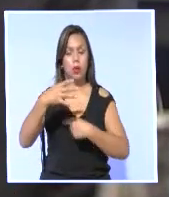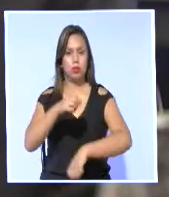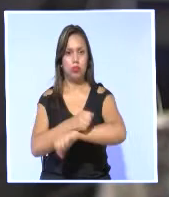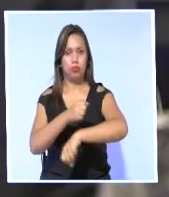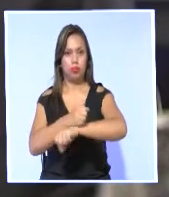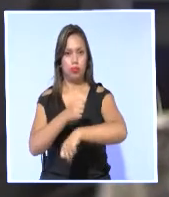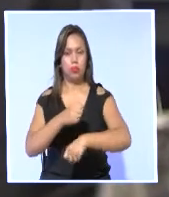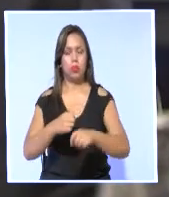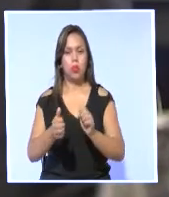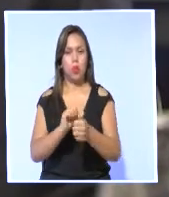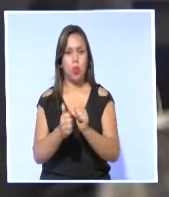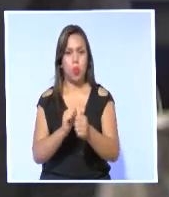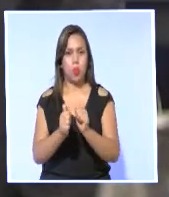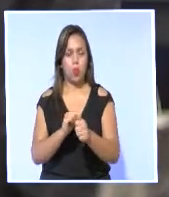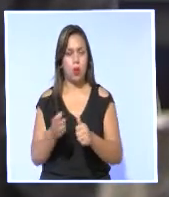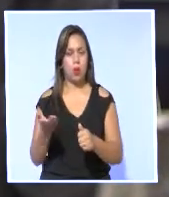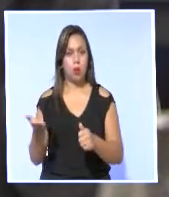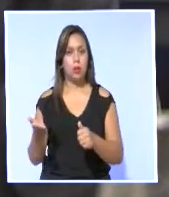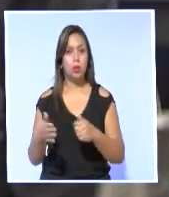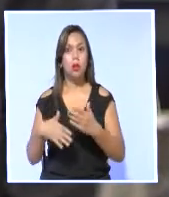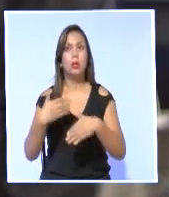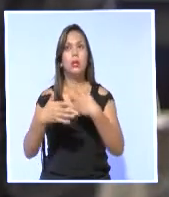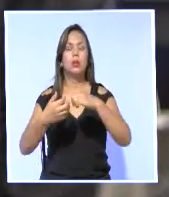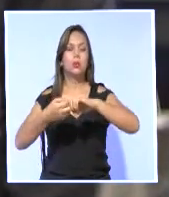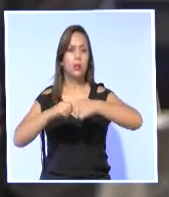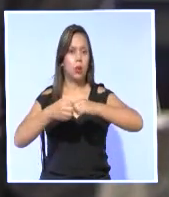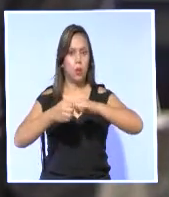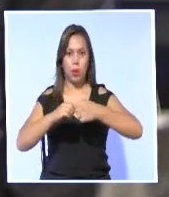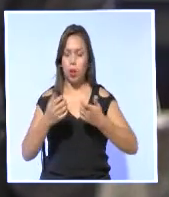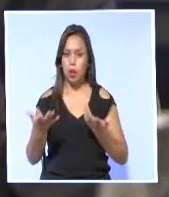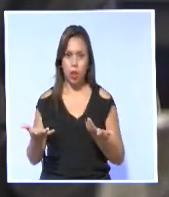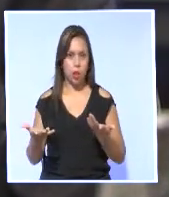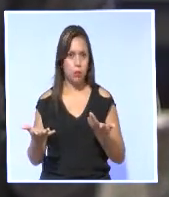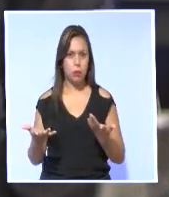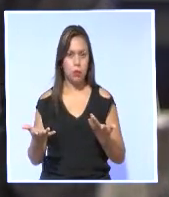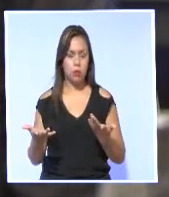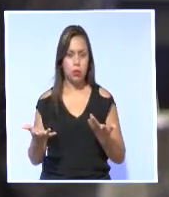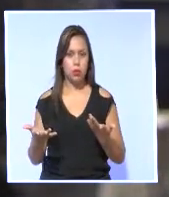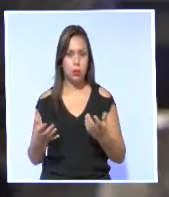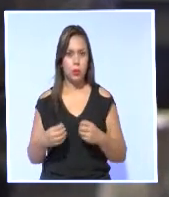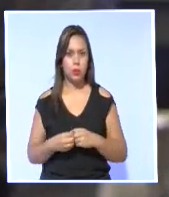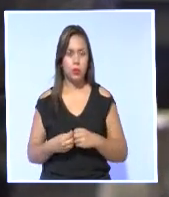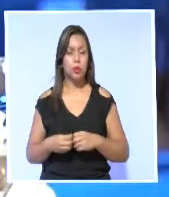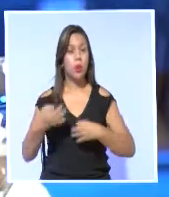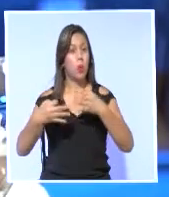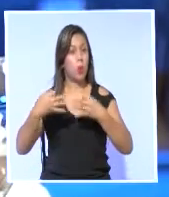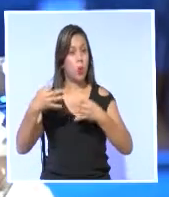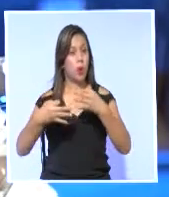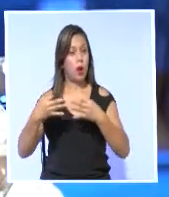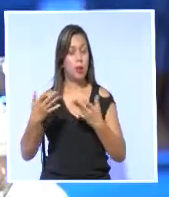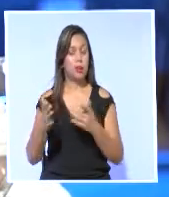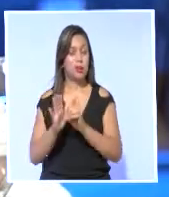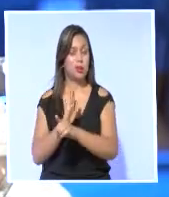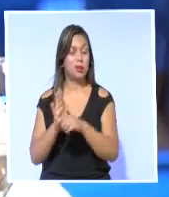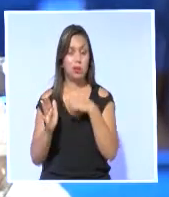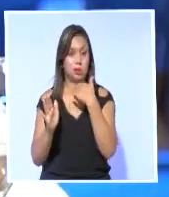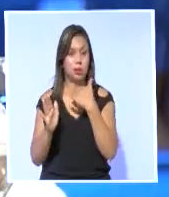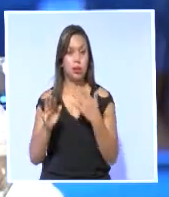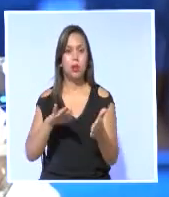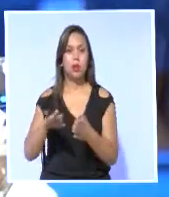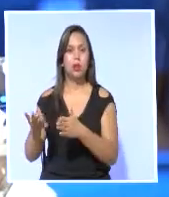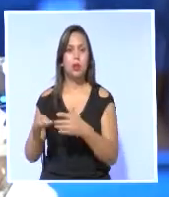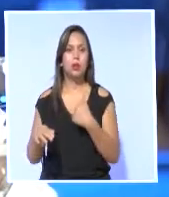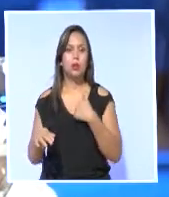cuando sacaron 12 puntos, después tuvo un problema, claro, después tuvo un problema judicial. No está mal creo yo,